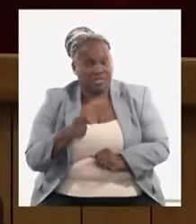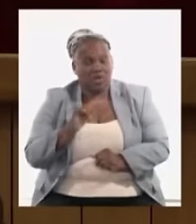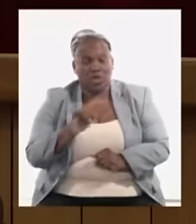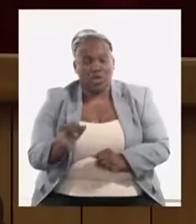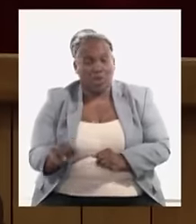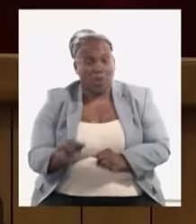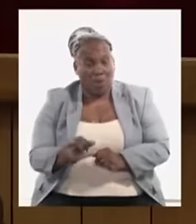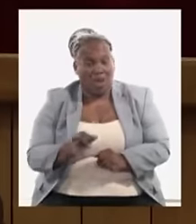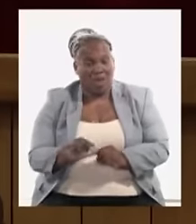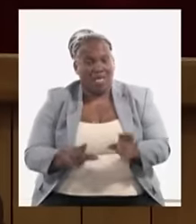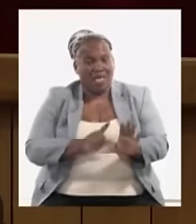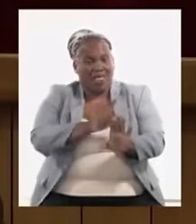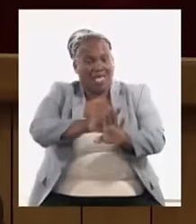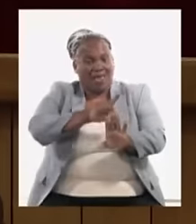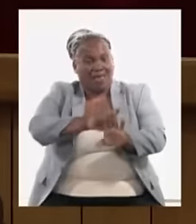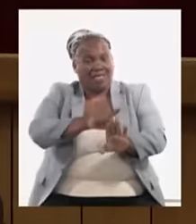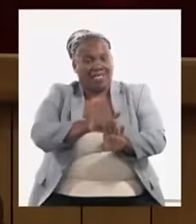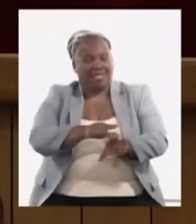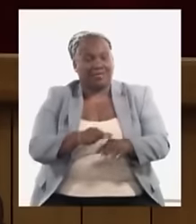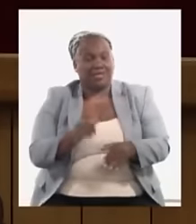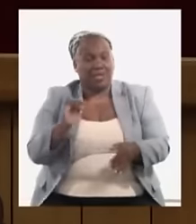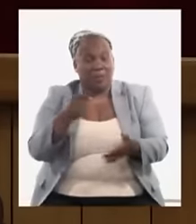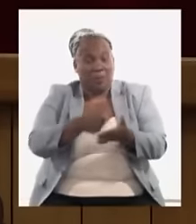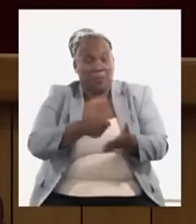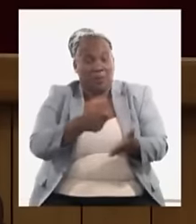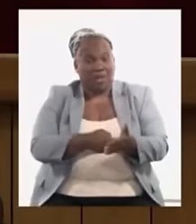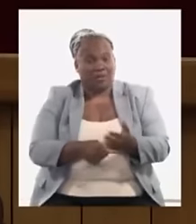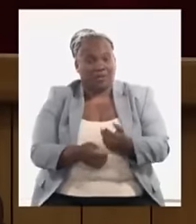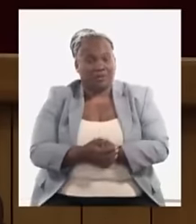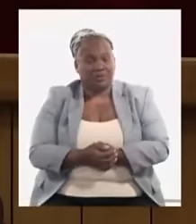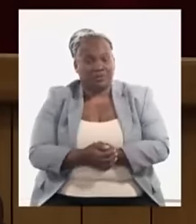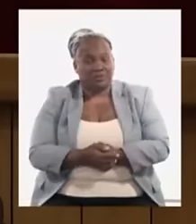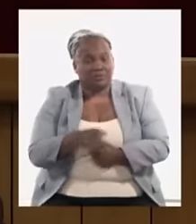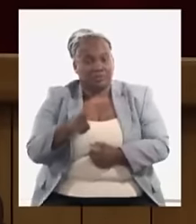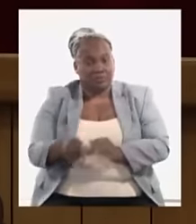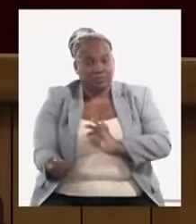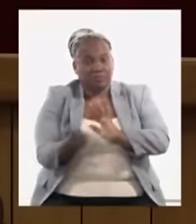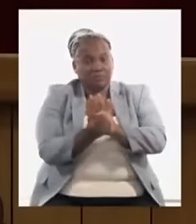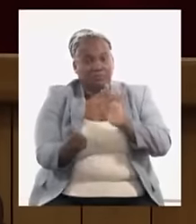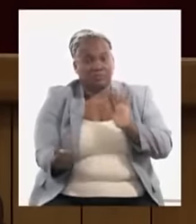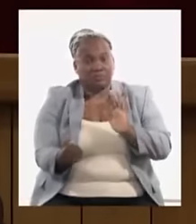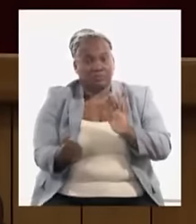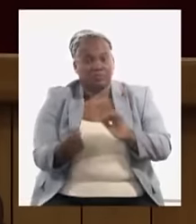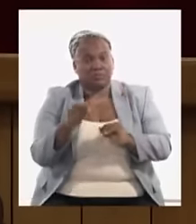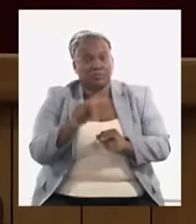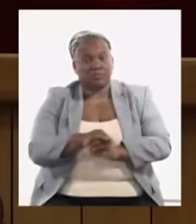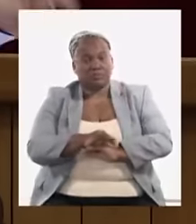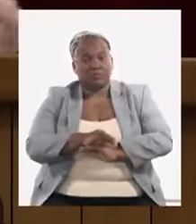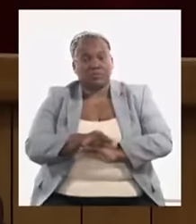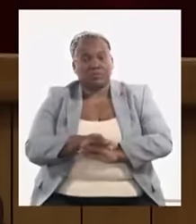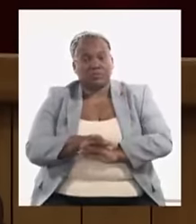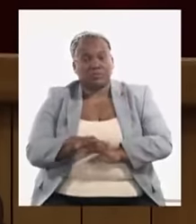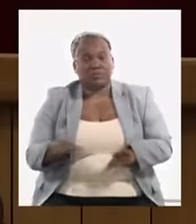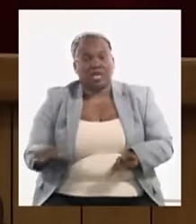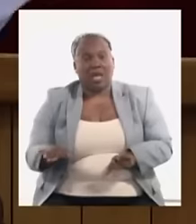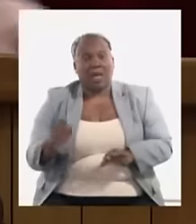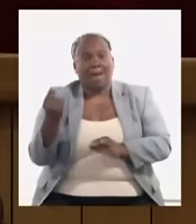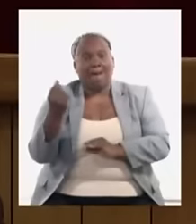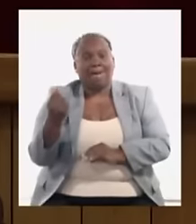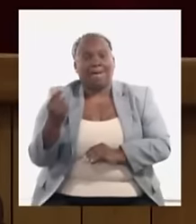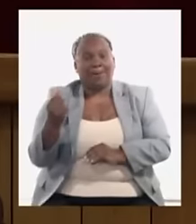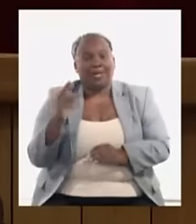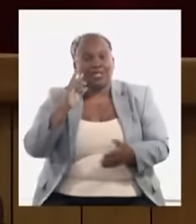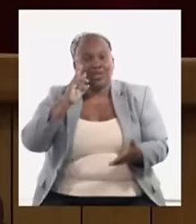los impuestos que hay que pagar en este sentido donde se ha establecido y se ha aprobado un mecanismo donde ya vamos a tomar los precios de